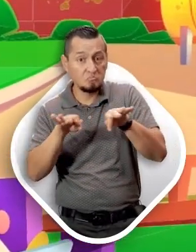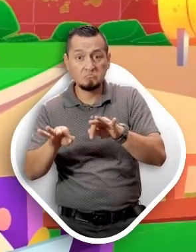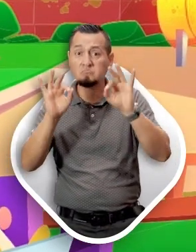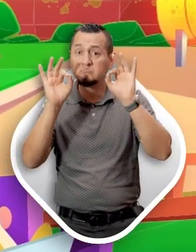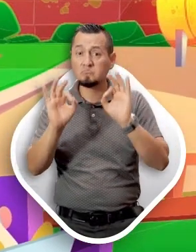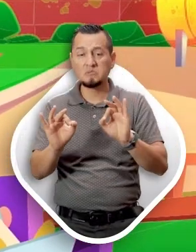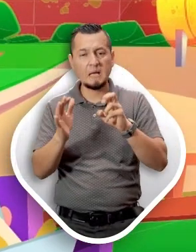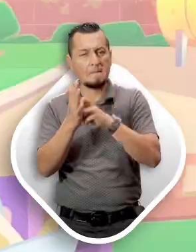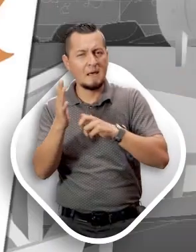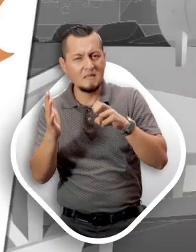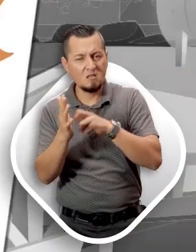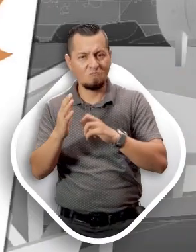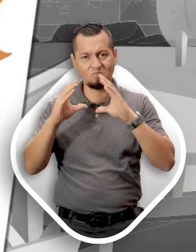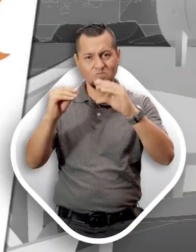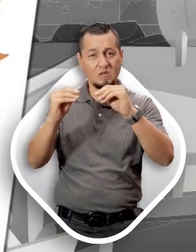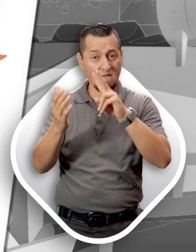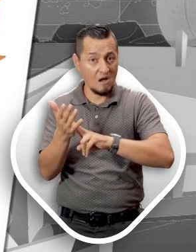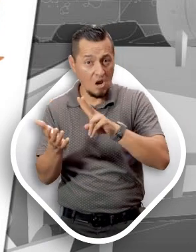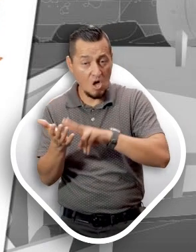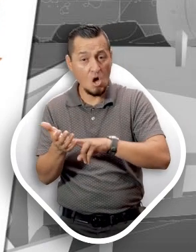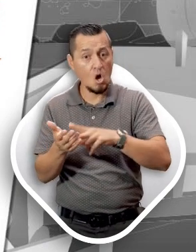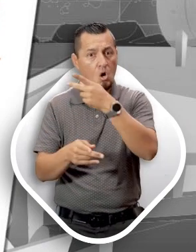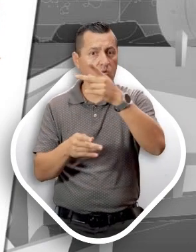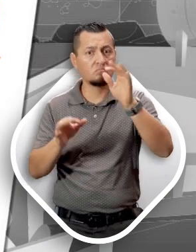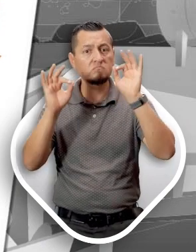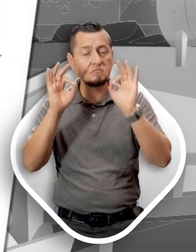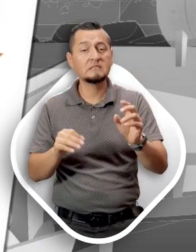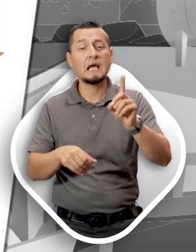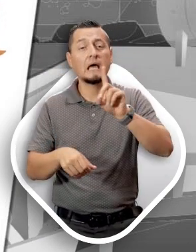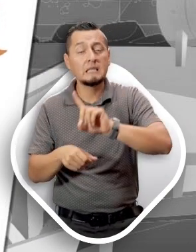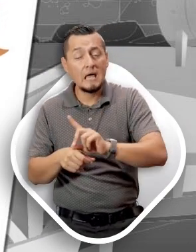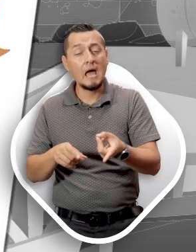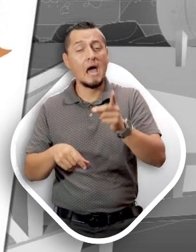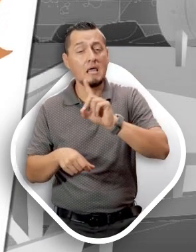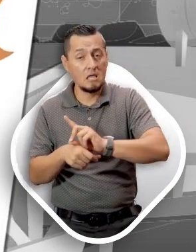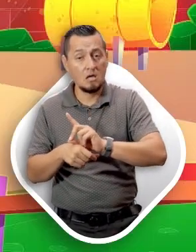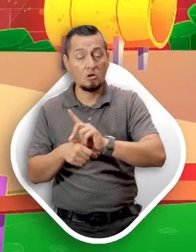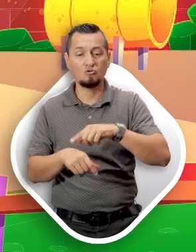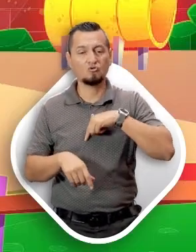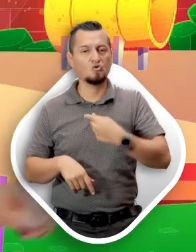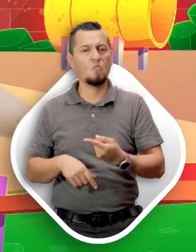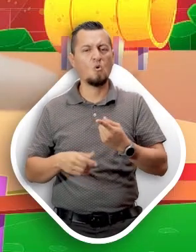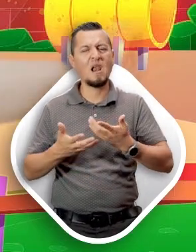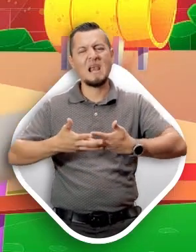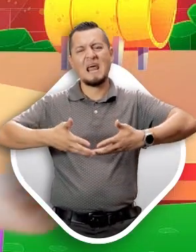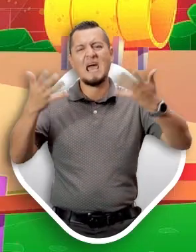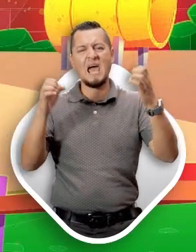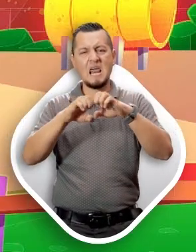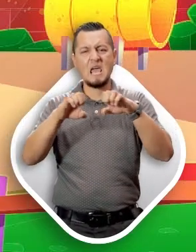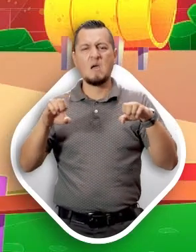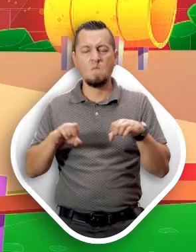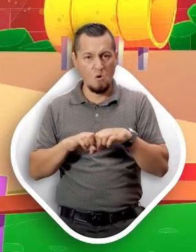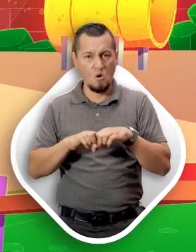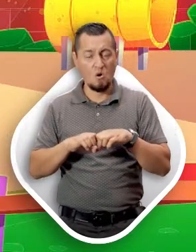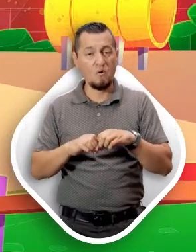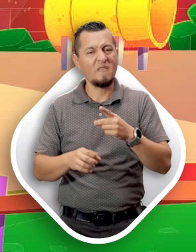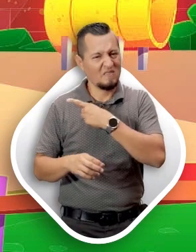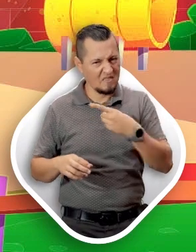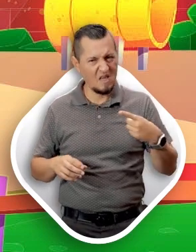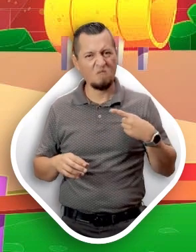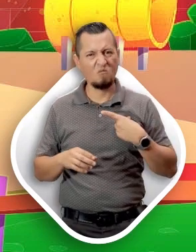han hecho, practicando y enseñando valores a los demás día a día. Somos un gran equipo.